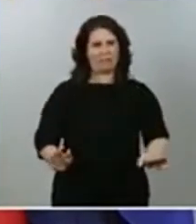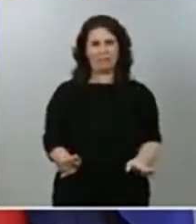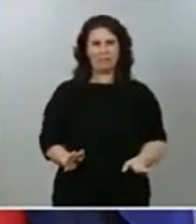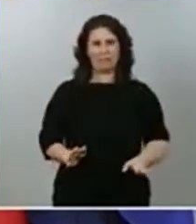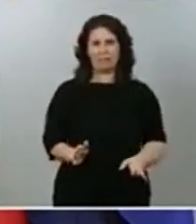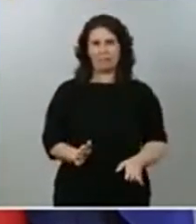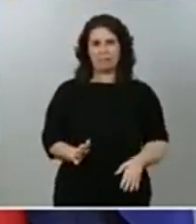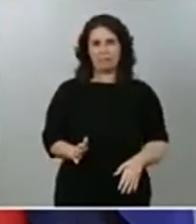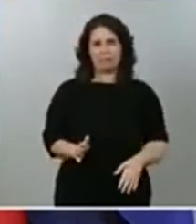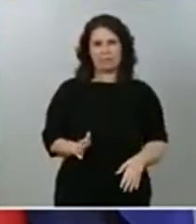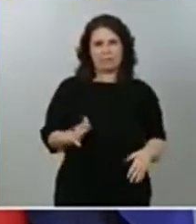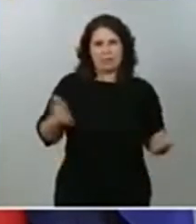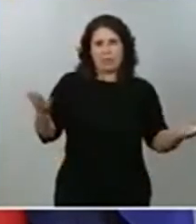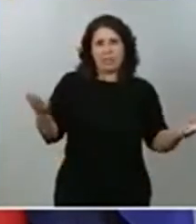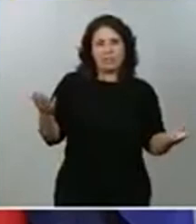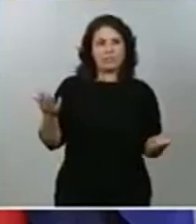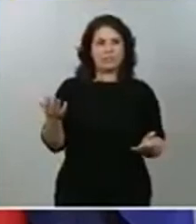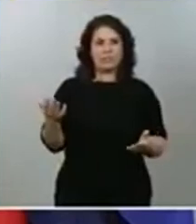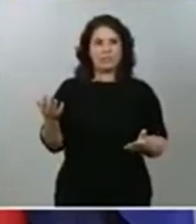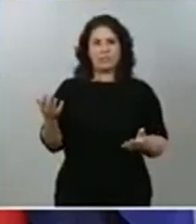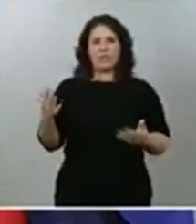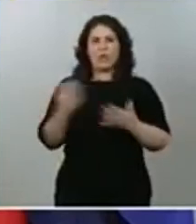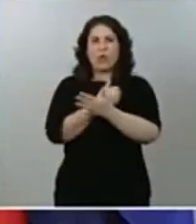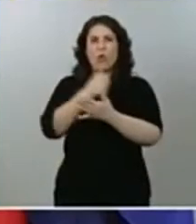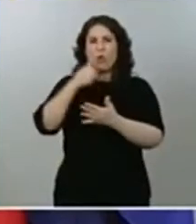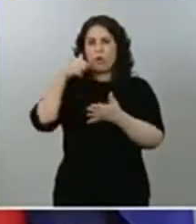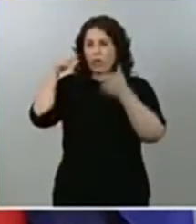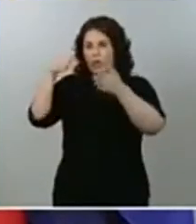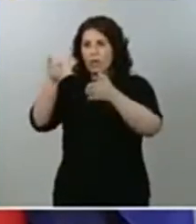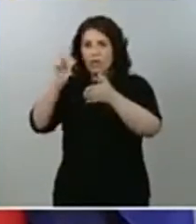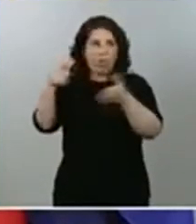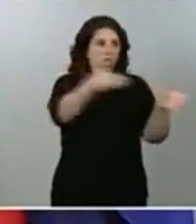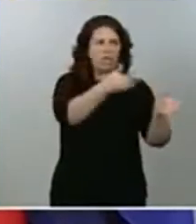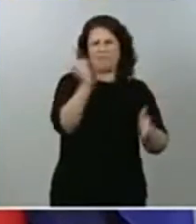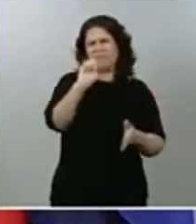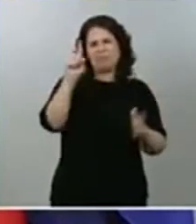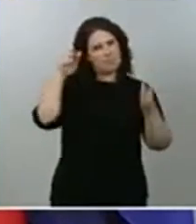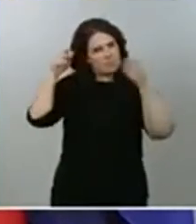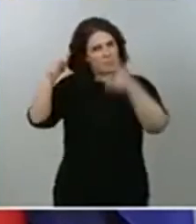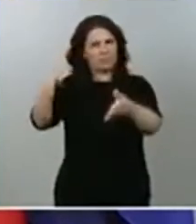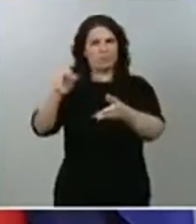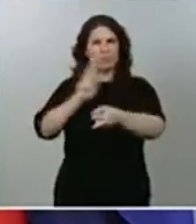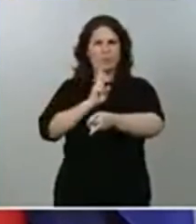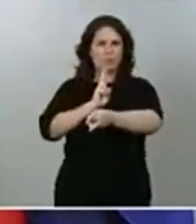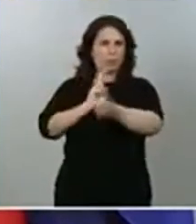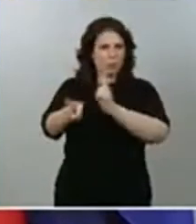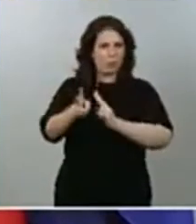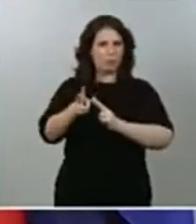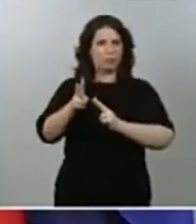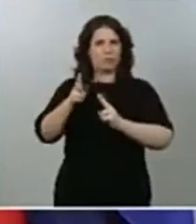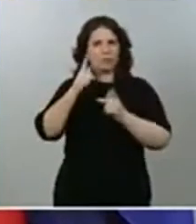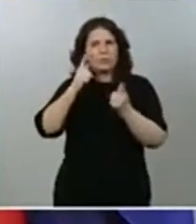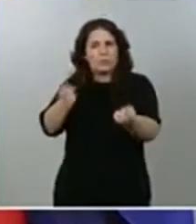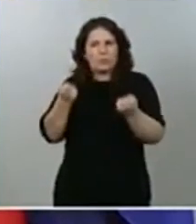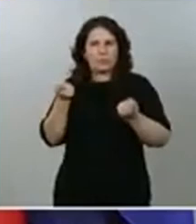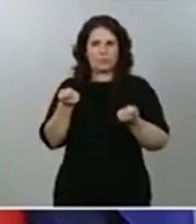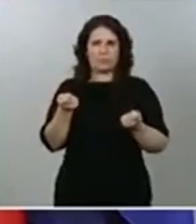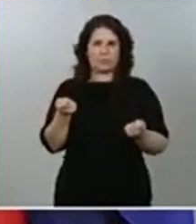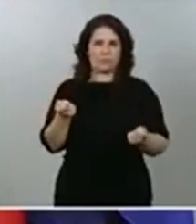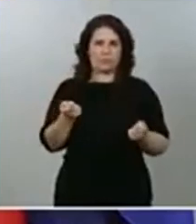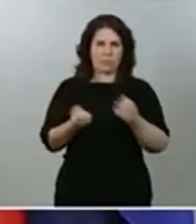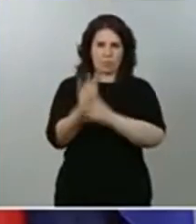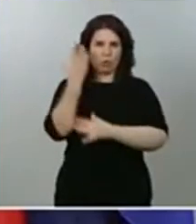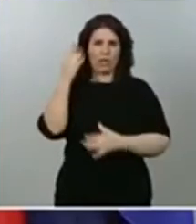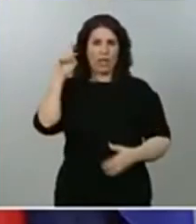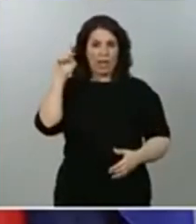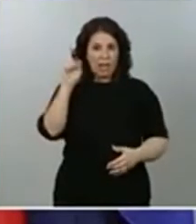desenfoca en la prioridad. La prioridad es actuar para contener, controlar el brote. Eso le corresponde hacerlo en primer lugar